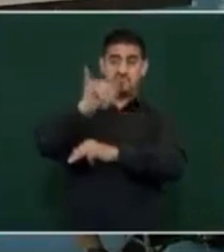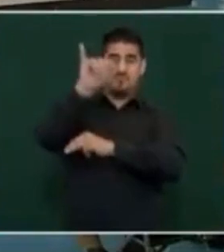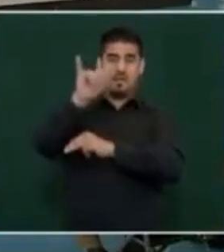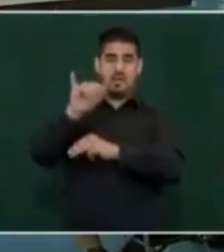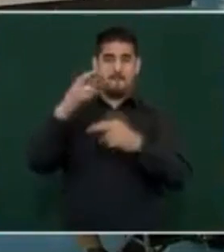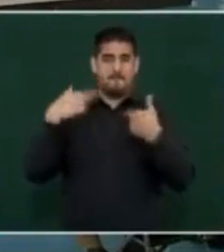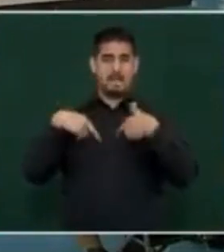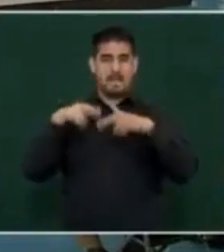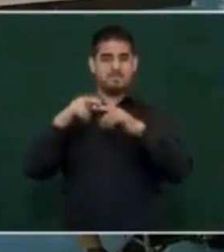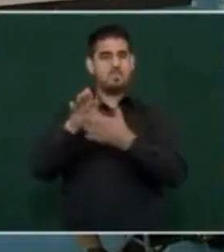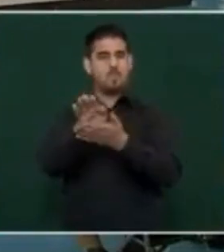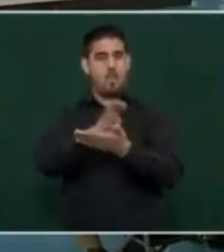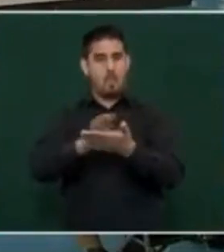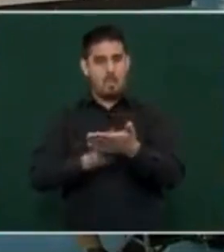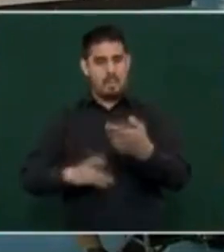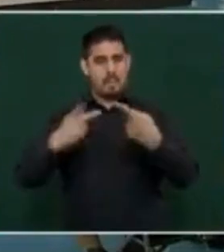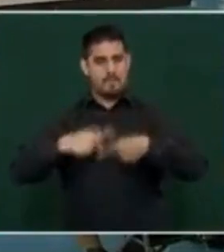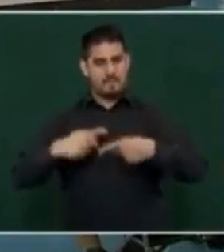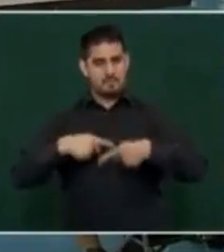humilde,